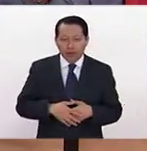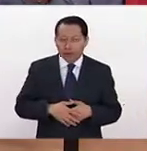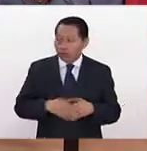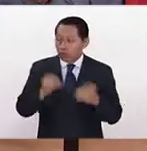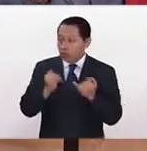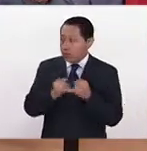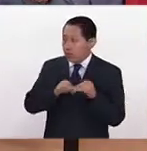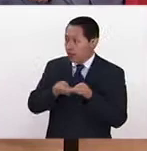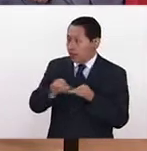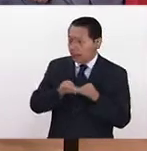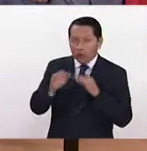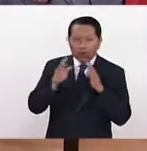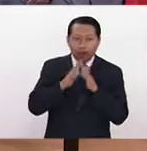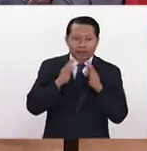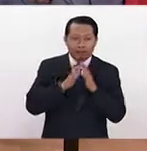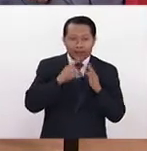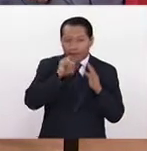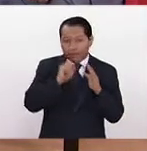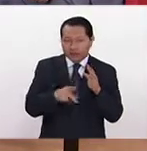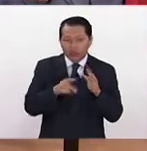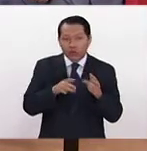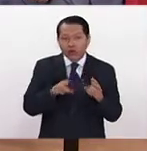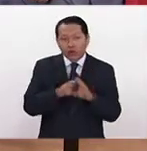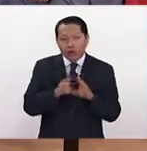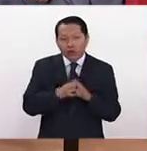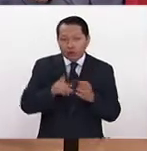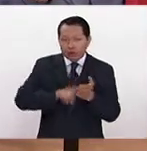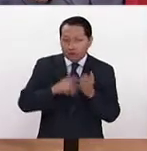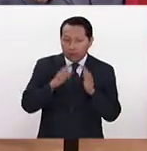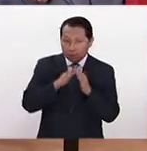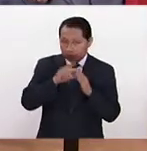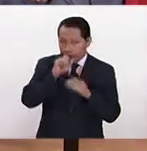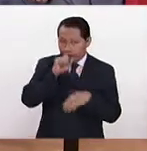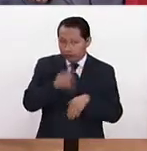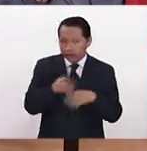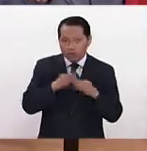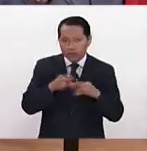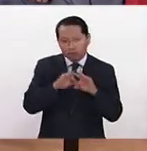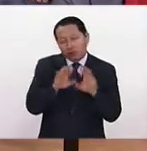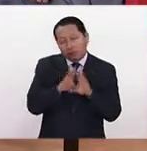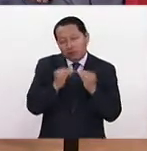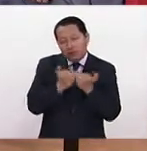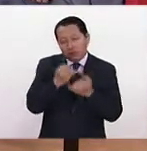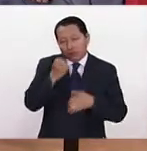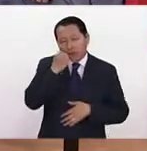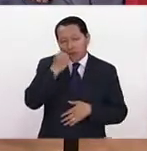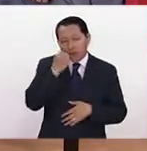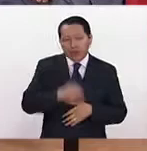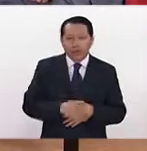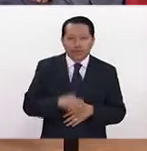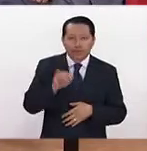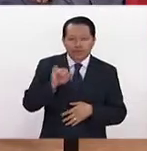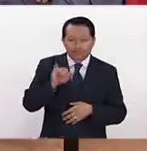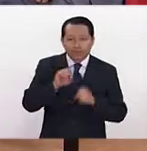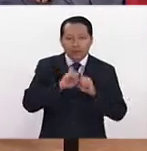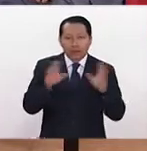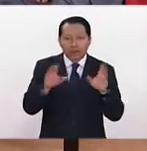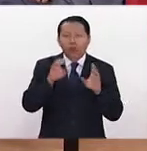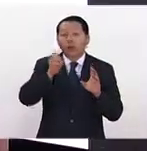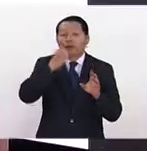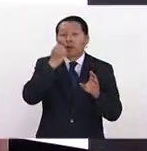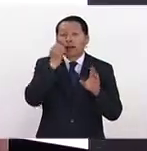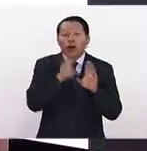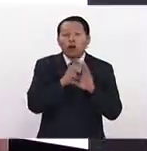en casa, porque en casa es donde parten muchas cosas, además de la escuela, por supuesto. Por supuesto, y en la escuela,